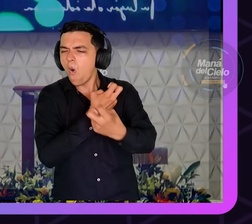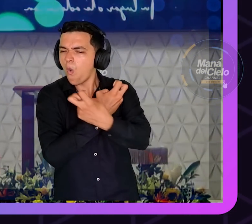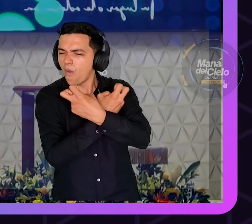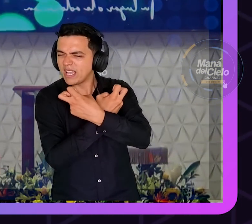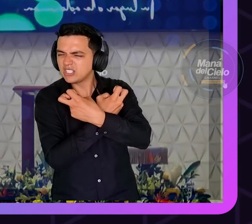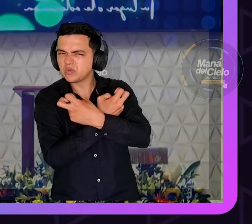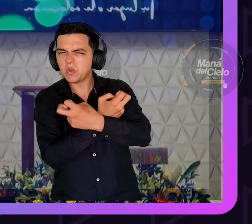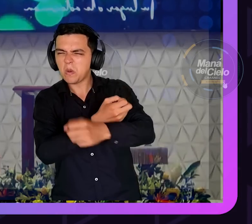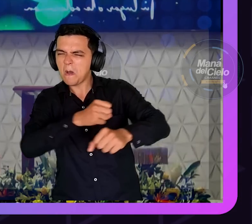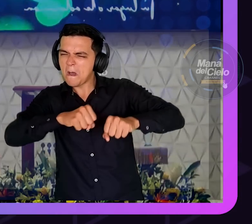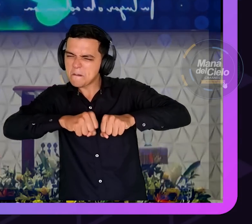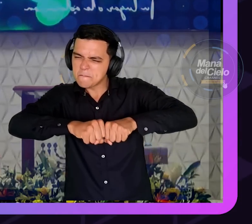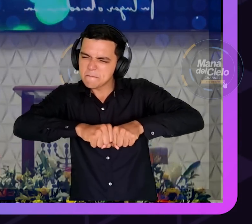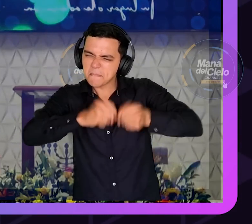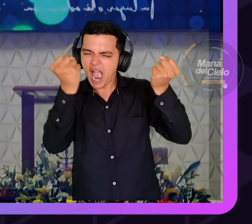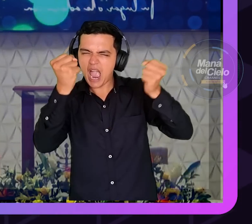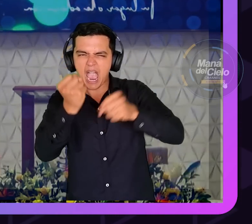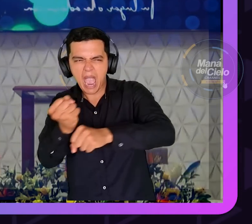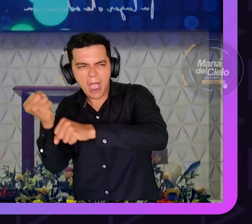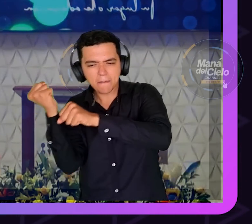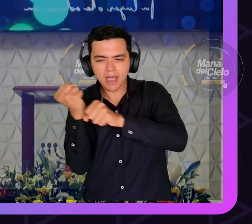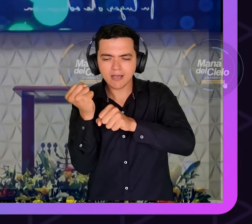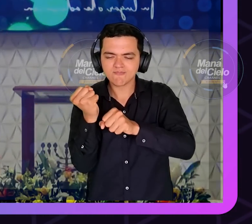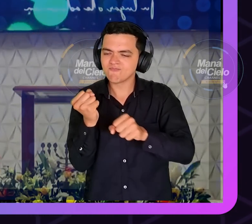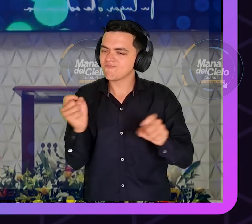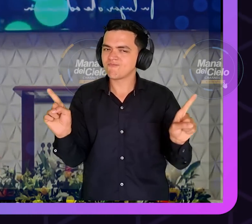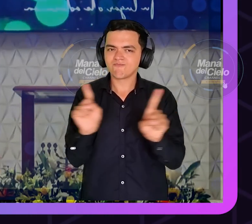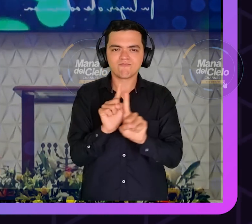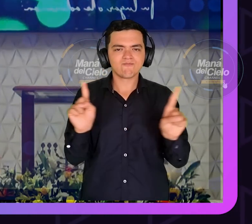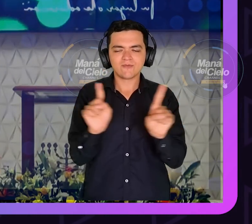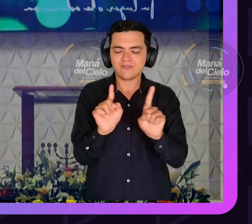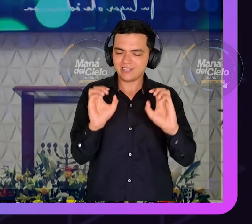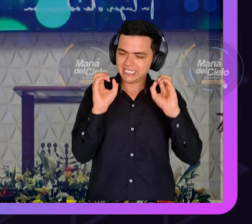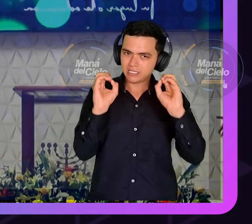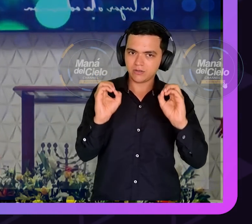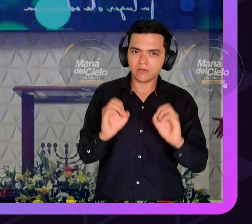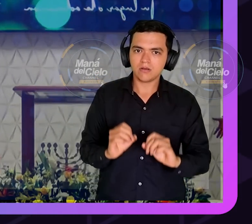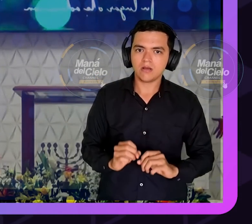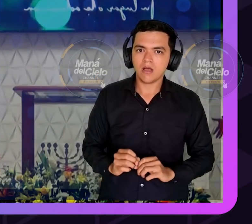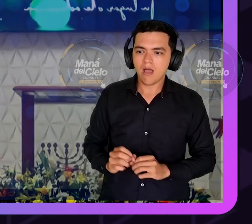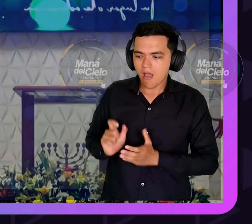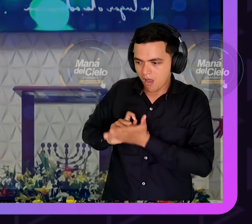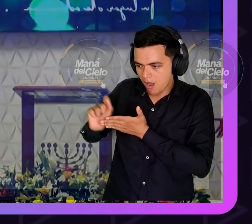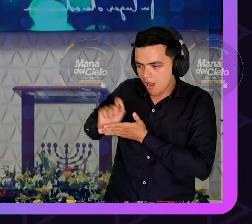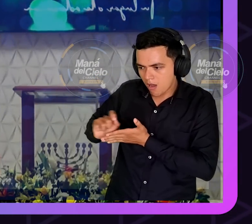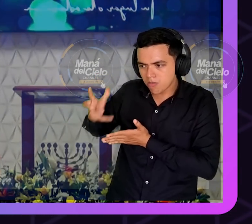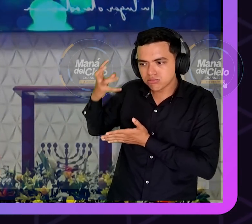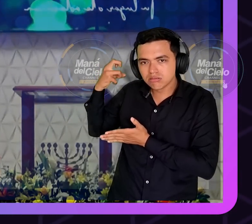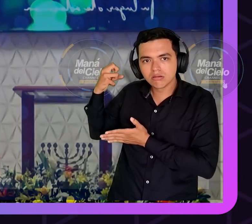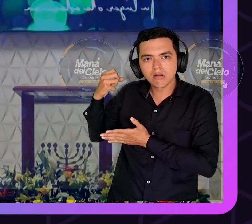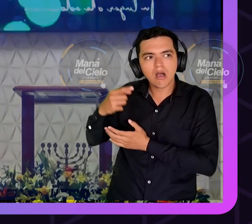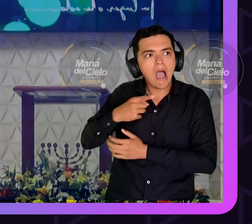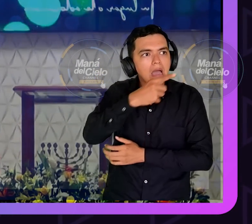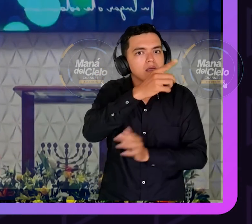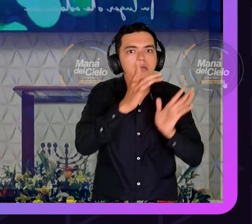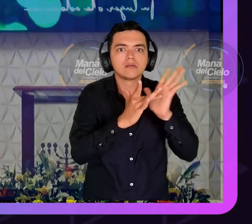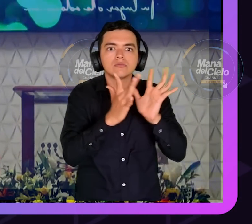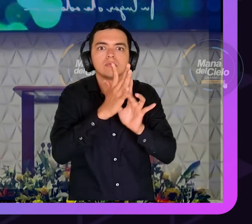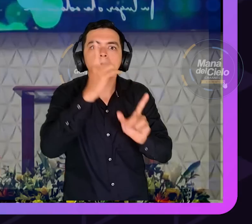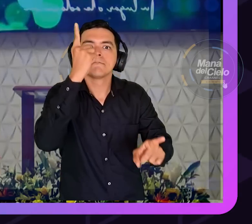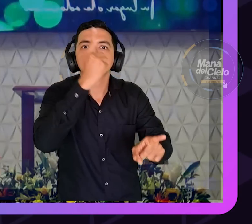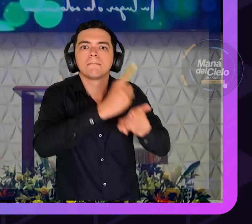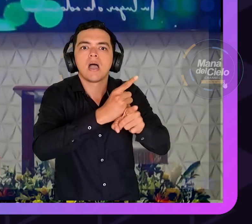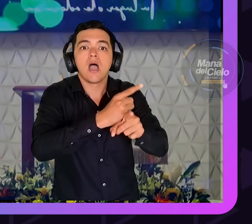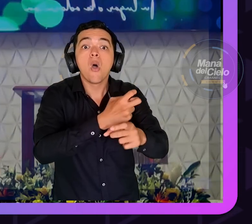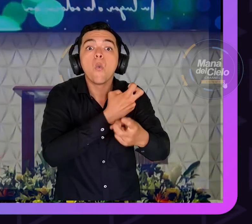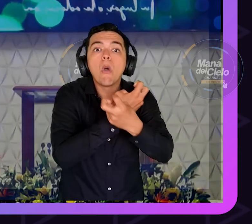nueva de gente rica y el muerto no tiene ninguna culpa para que se cumpliese la